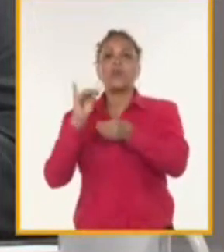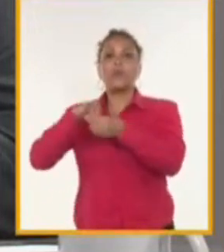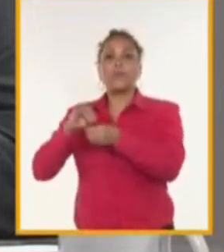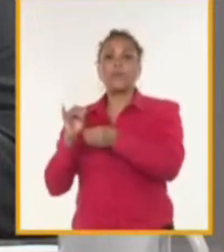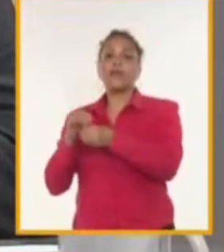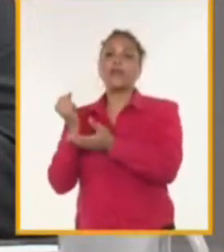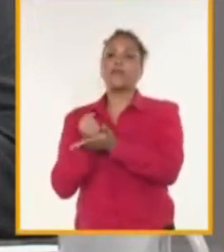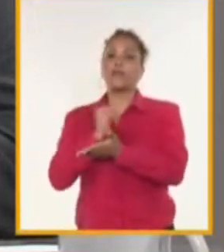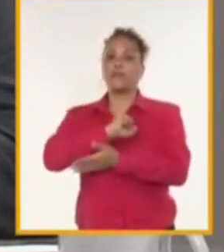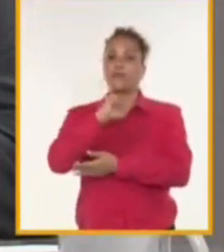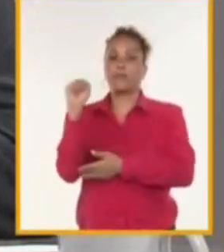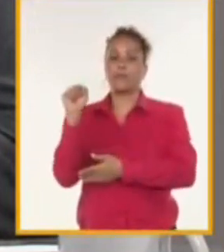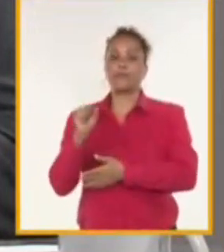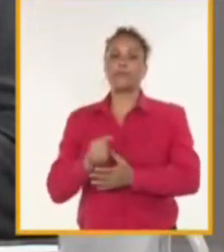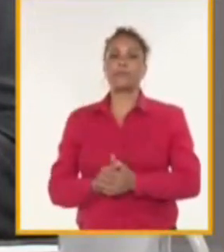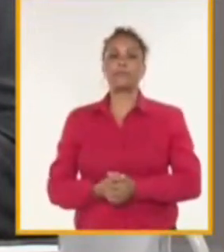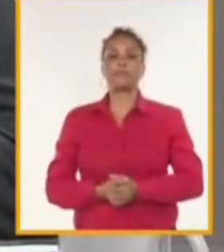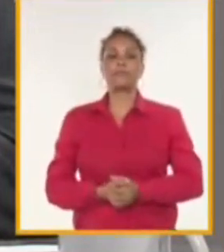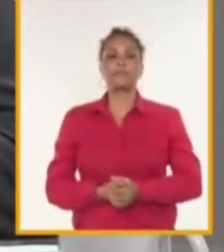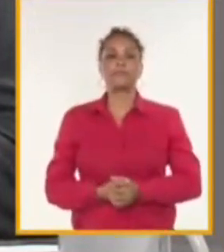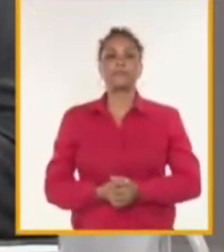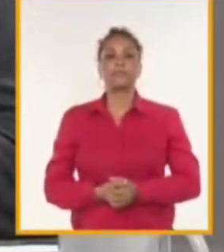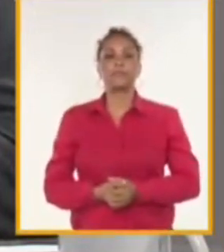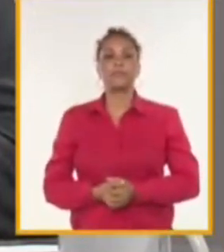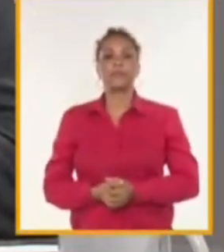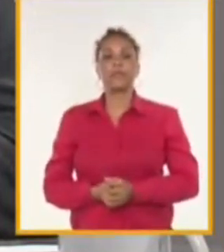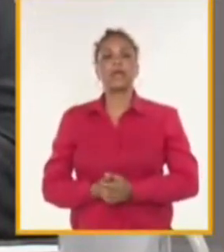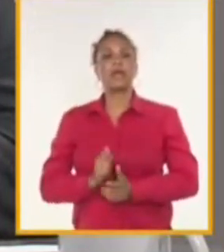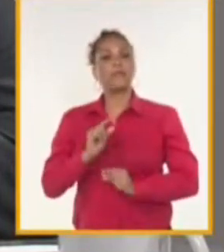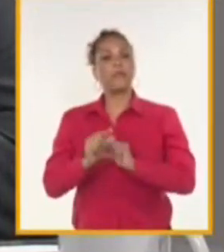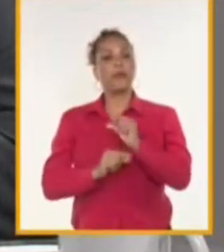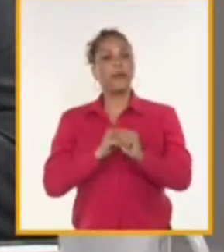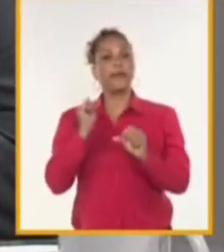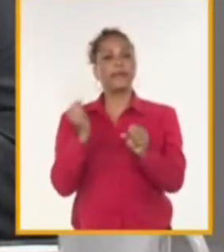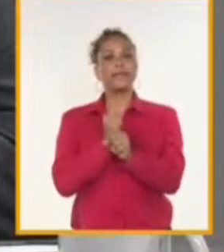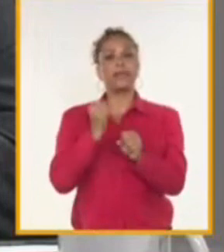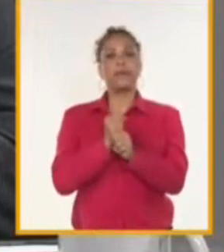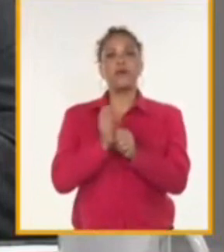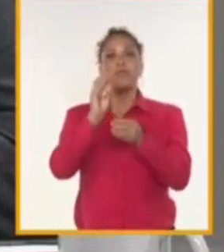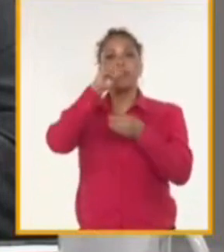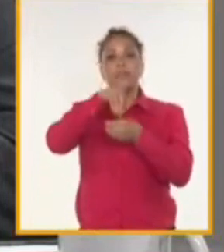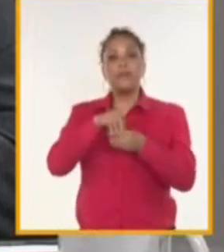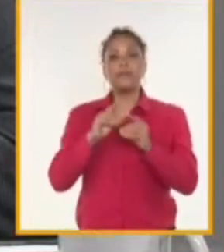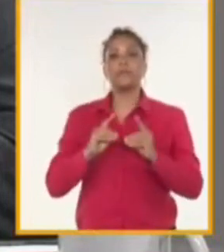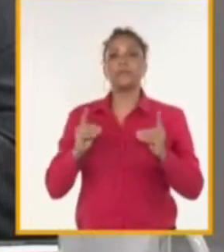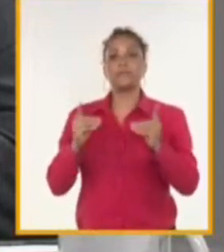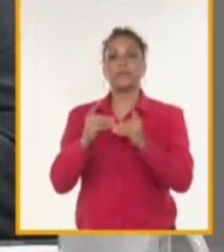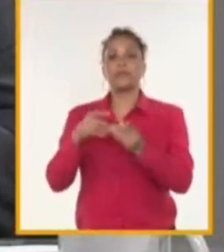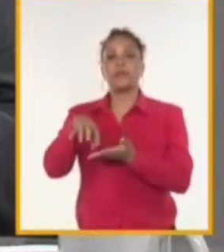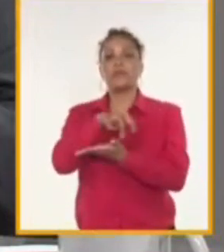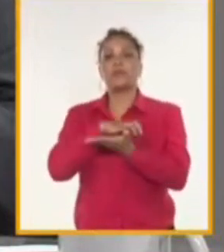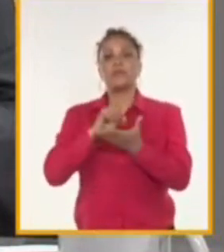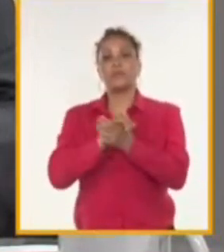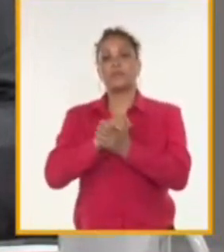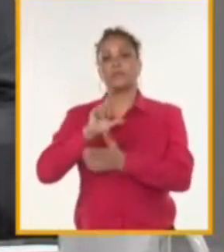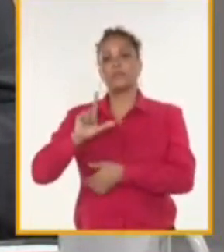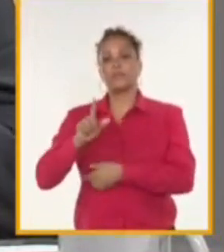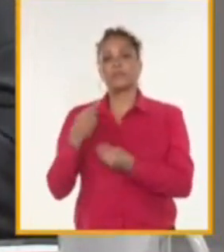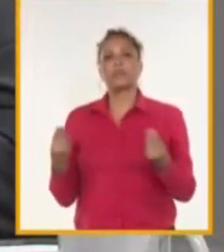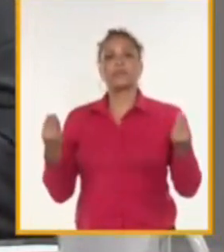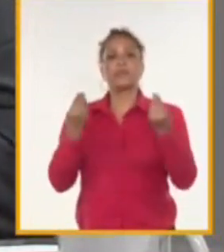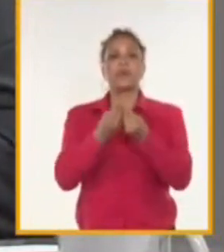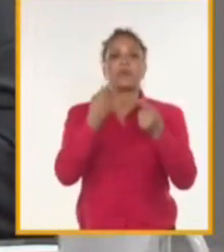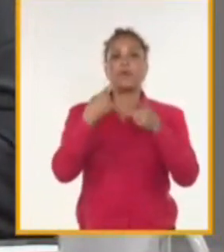superación profesional. Y todo eso es trabajo también que se hace desde la oficina de la zona especial de conjunto con